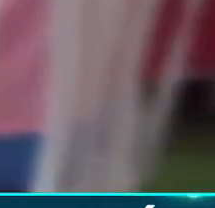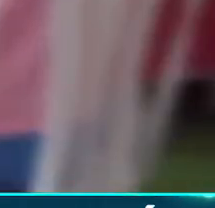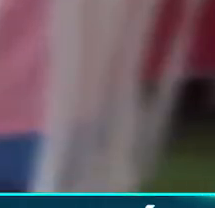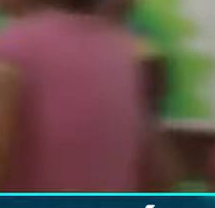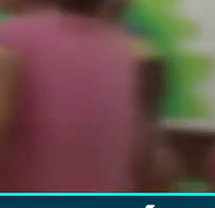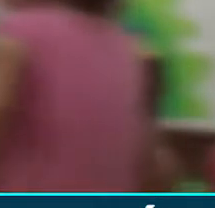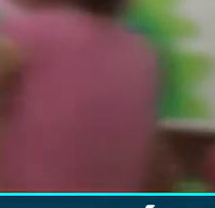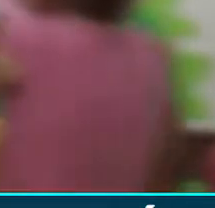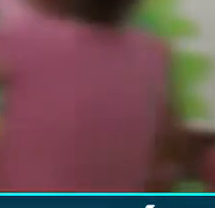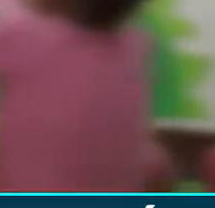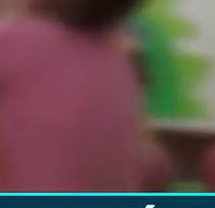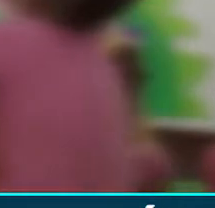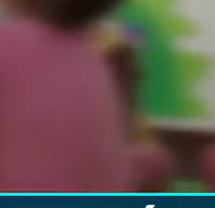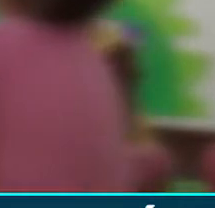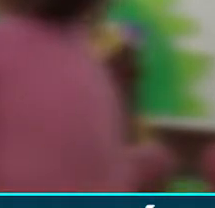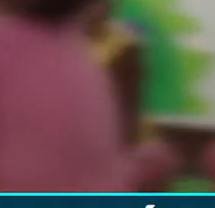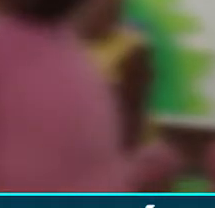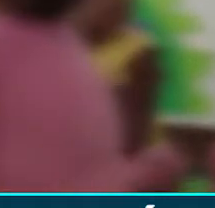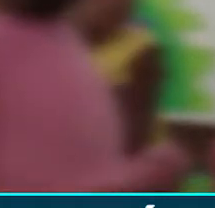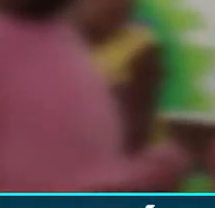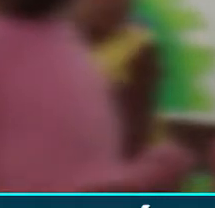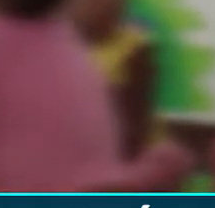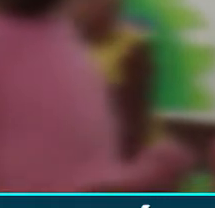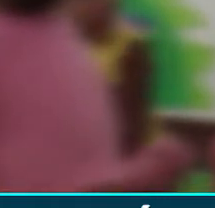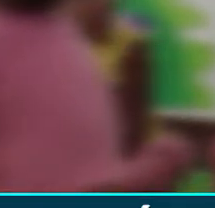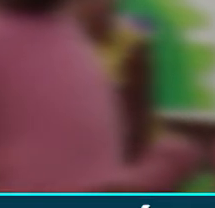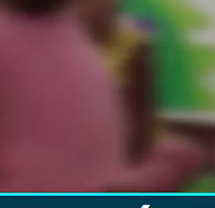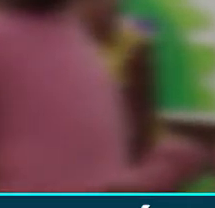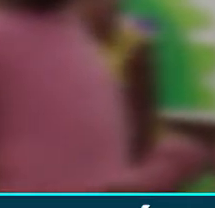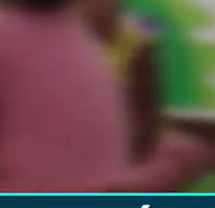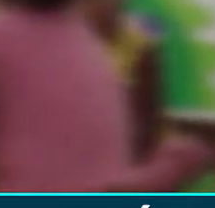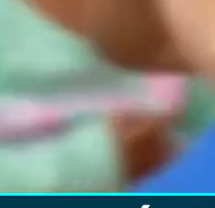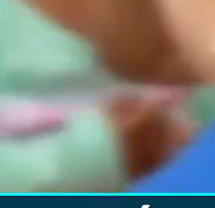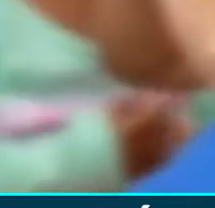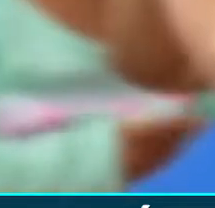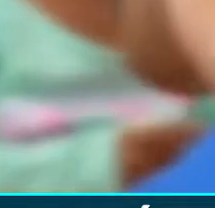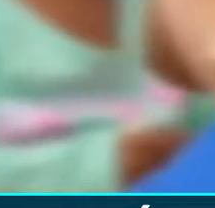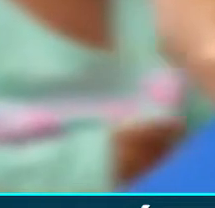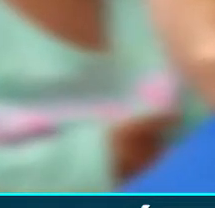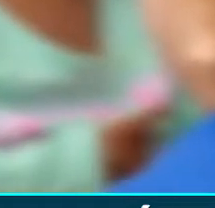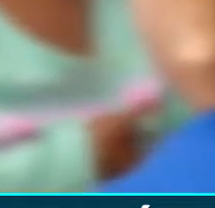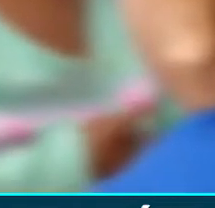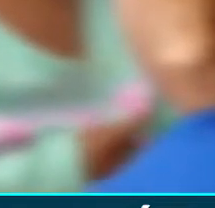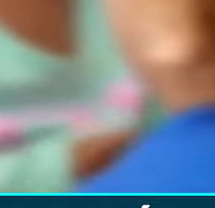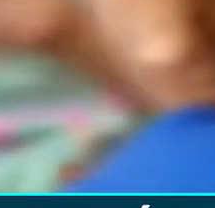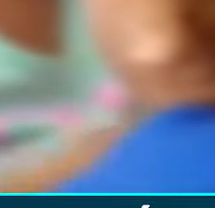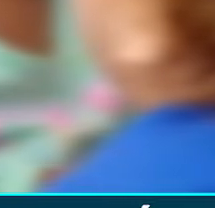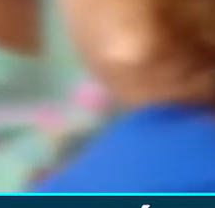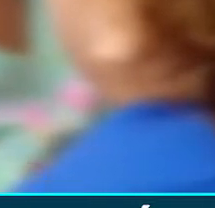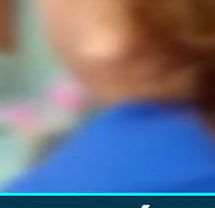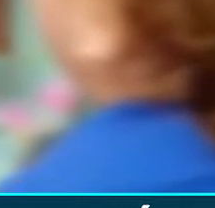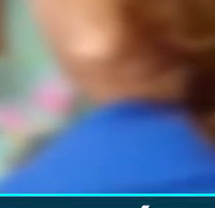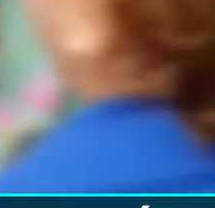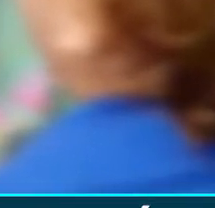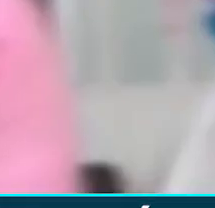Incluso se podría presentar una masacre laboral o posiblemente hechos de corrupción, pues el operador proveniente del Chocó tendría investigaciones por malos